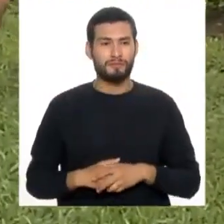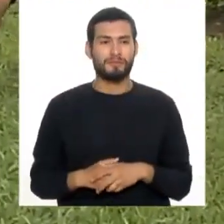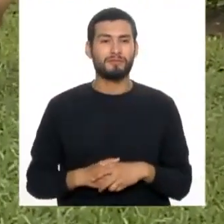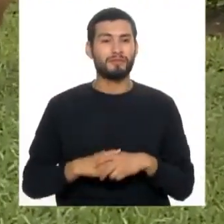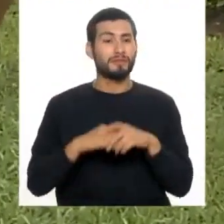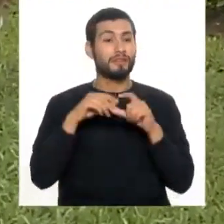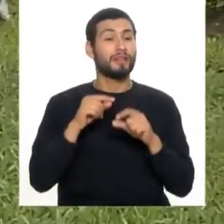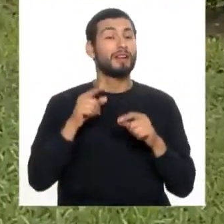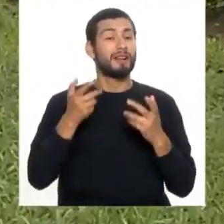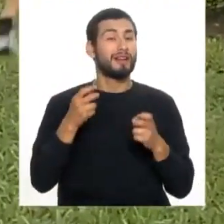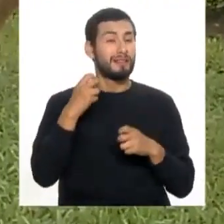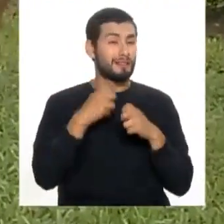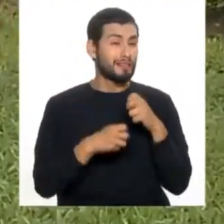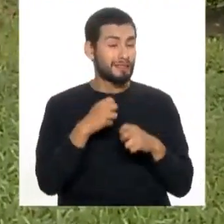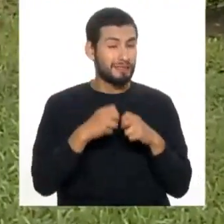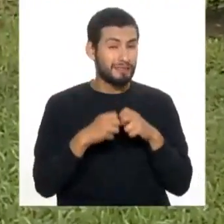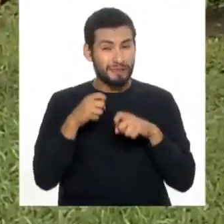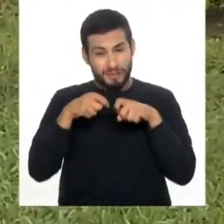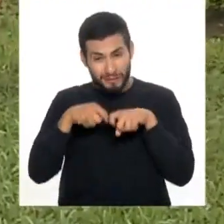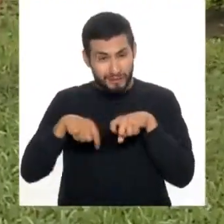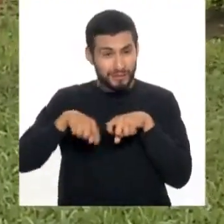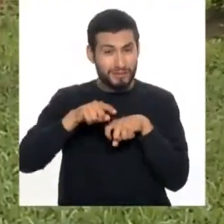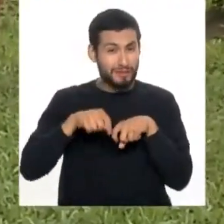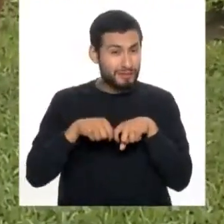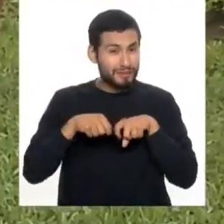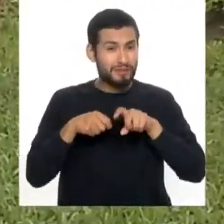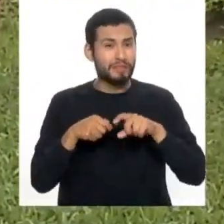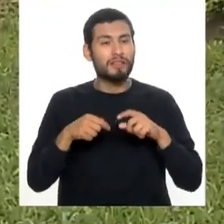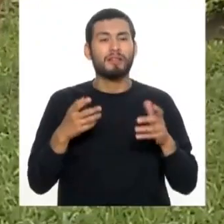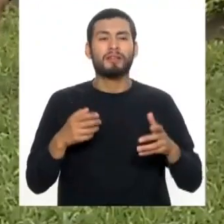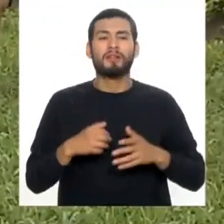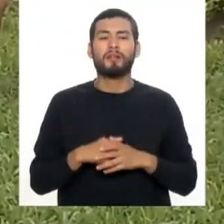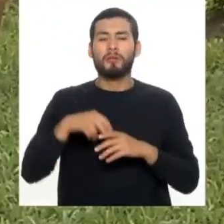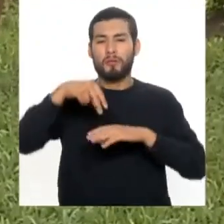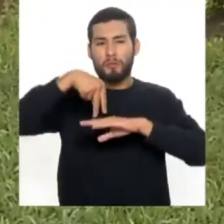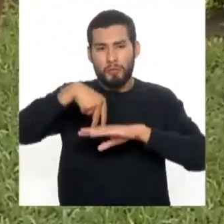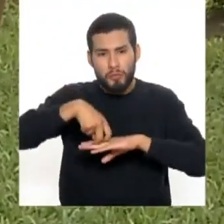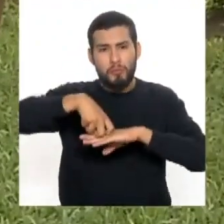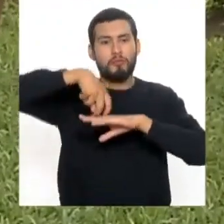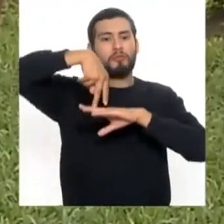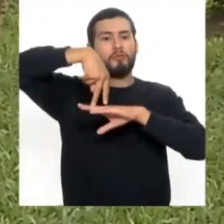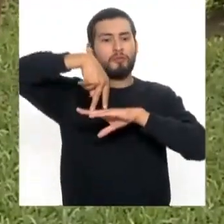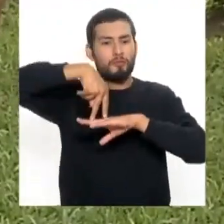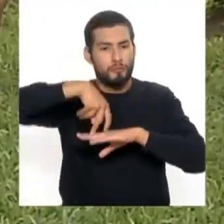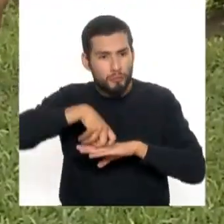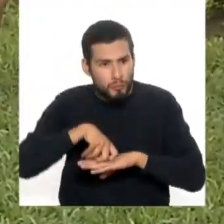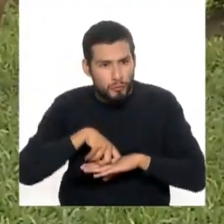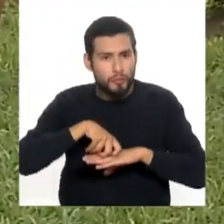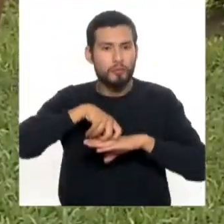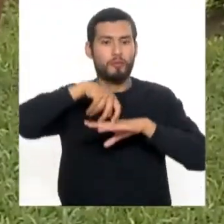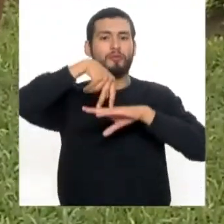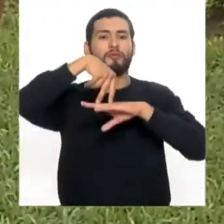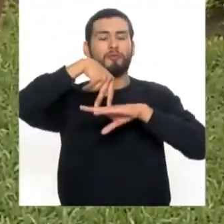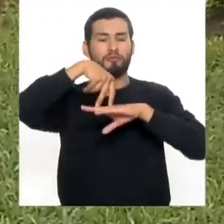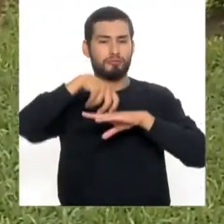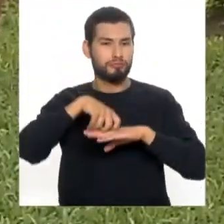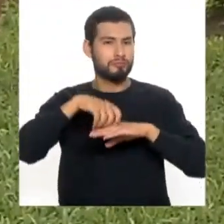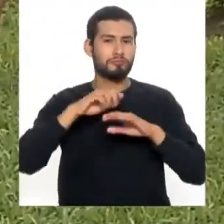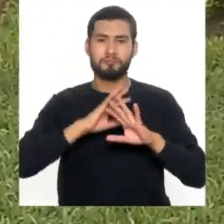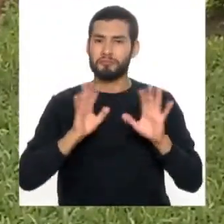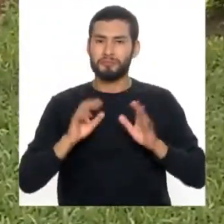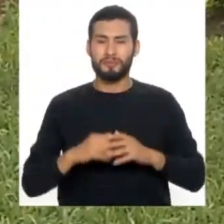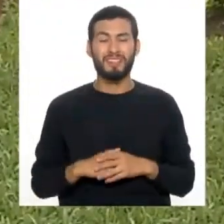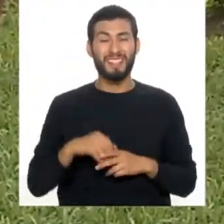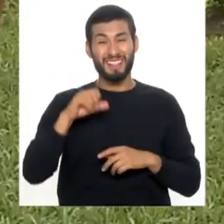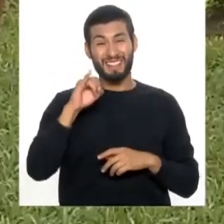Ahora, si es que se te complica hacer las patadas, solamente hacemos la sentadilla. Ahí está, sin agregar. Ahora, si es que